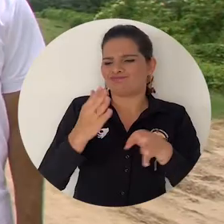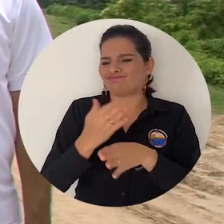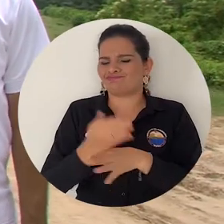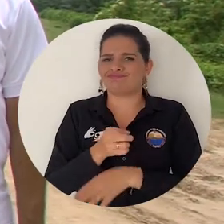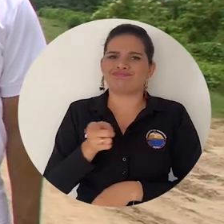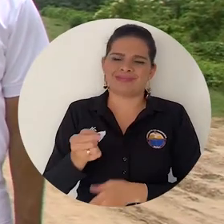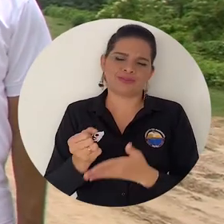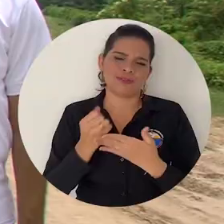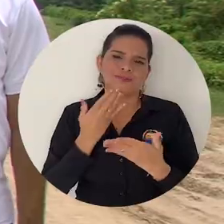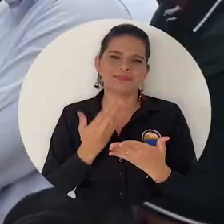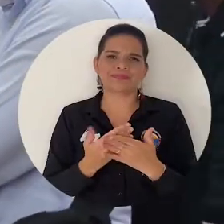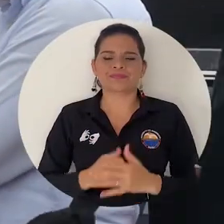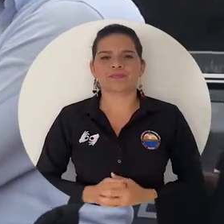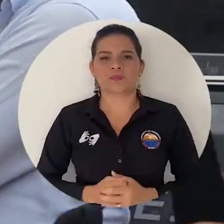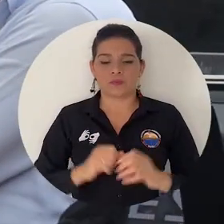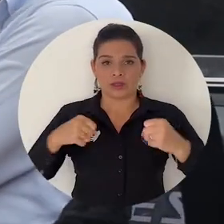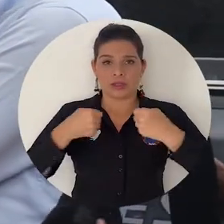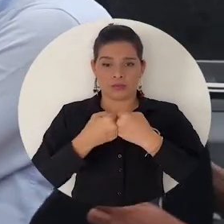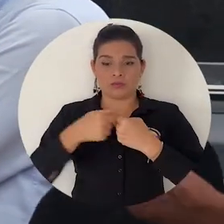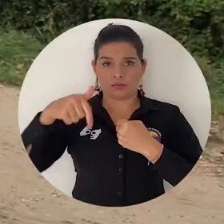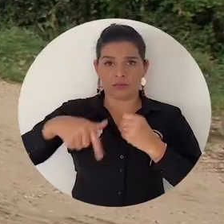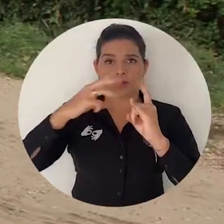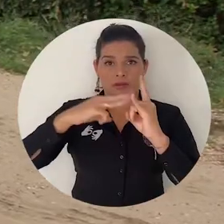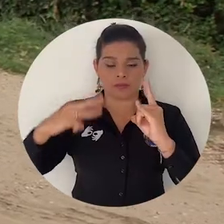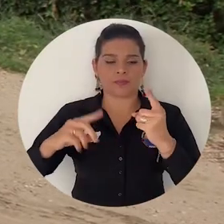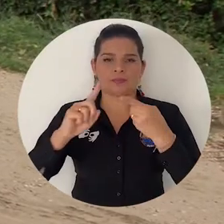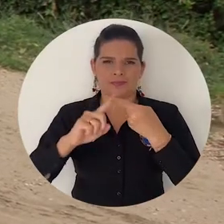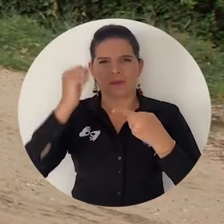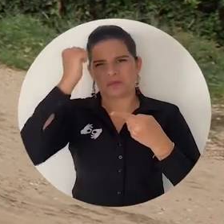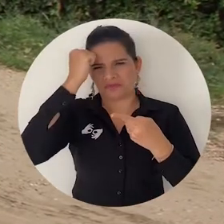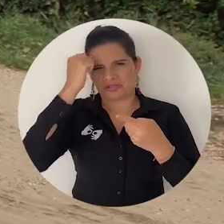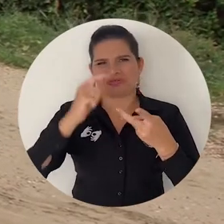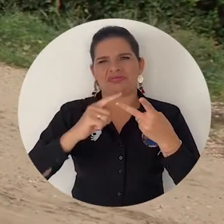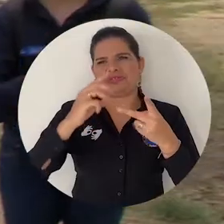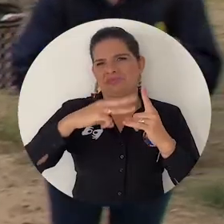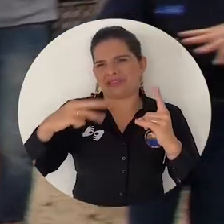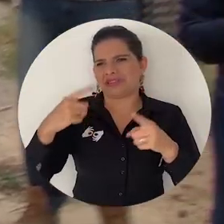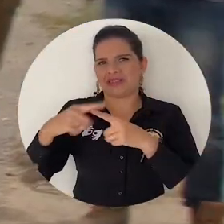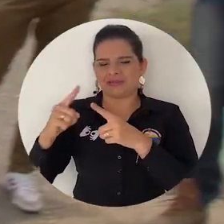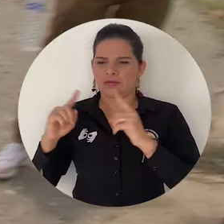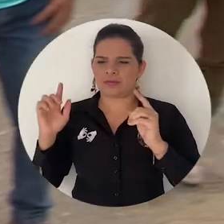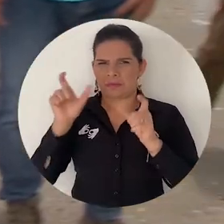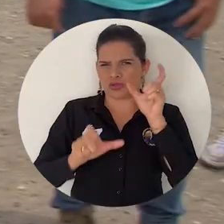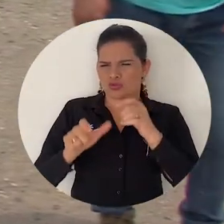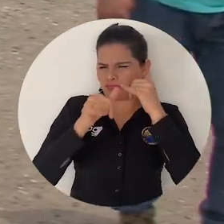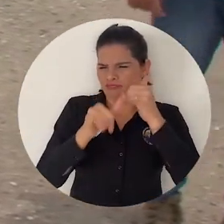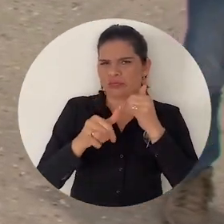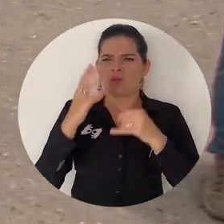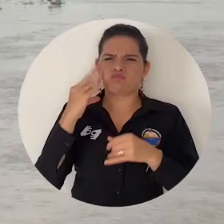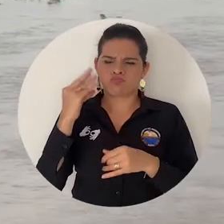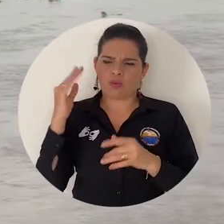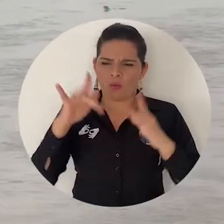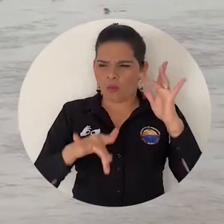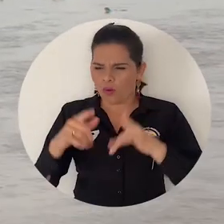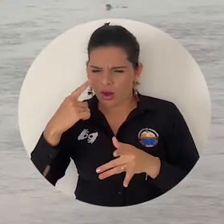río. El equipo de la Alma Mater, conformado por docentes y personal especializado, realizó una aproximación a la problemática en la